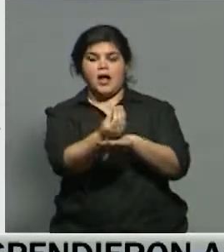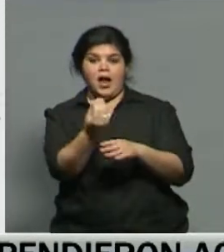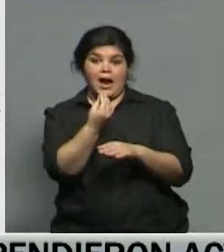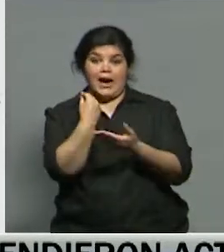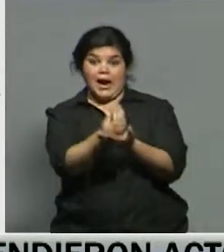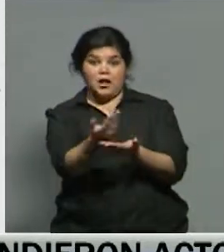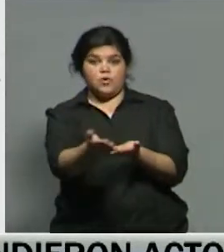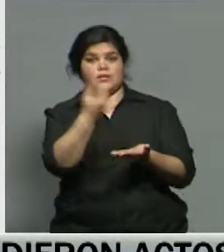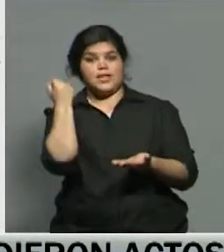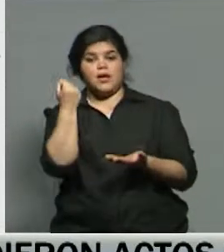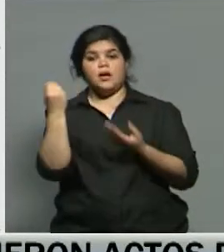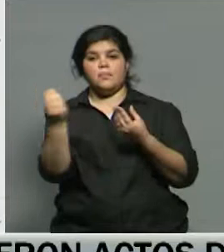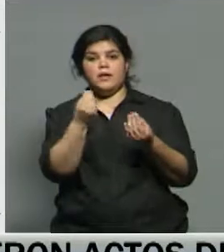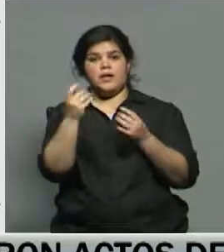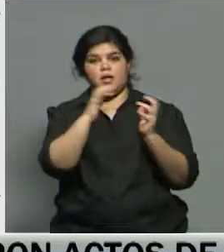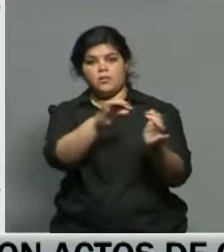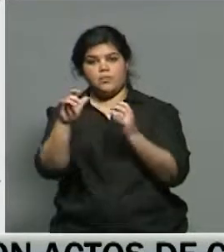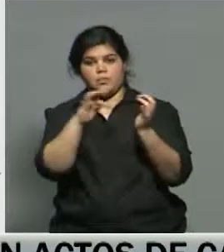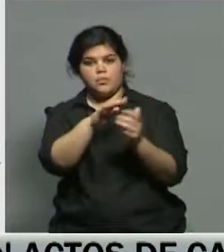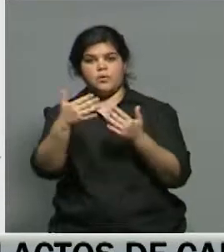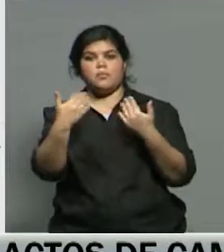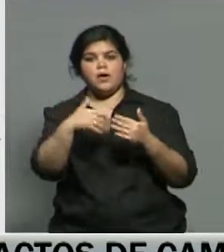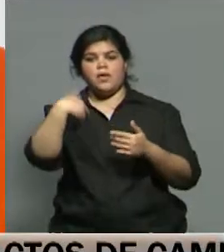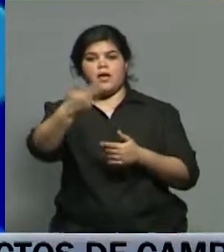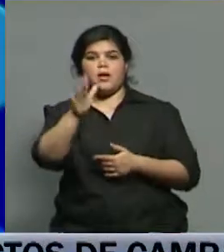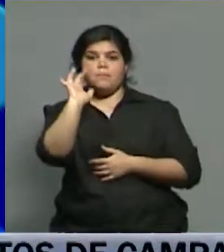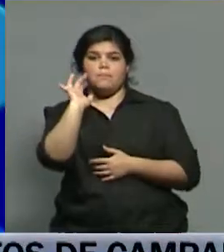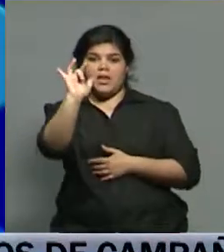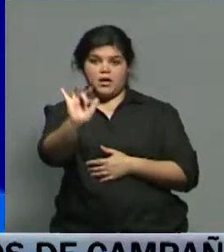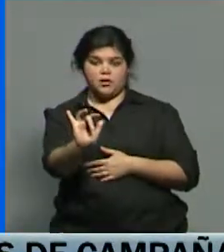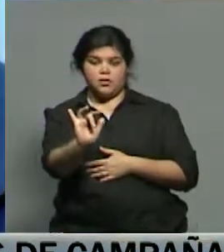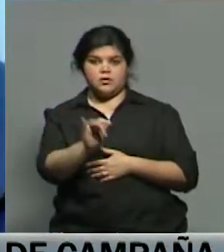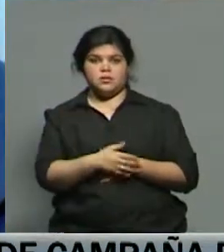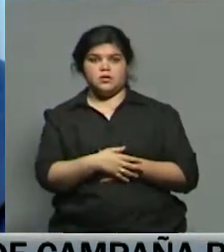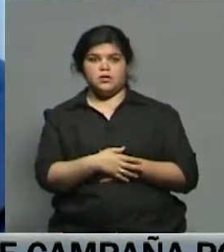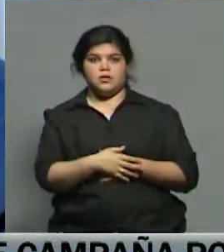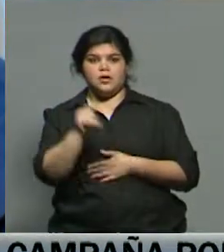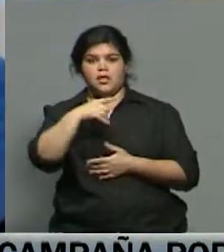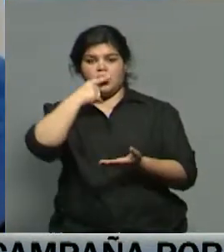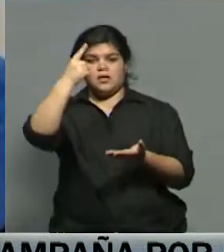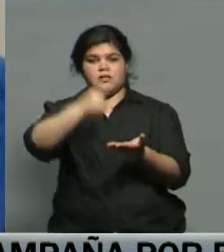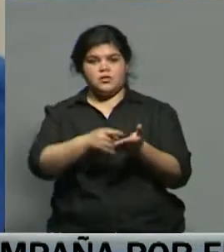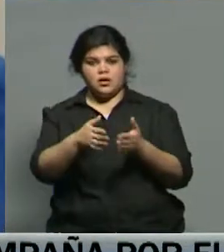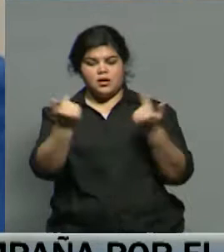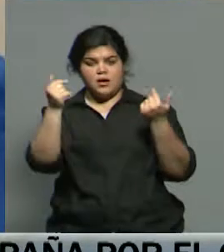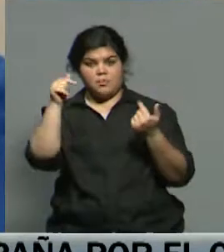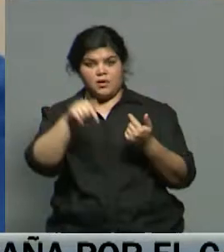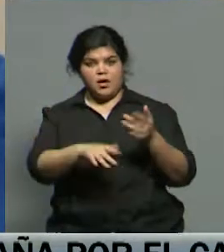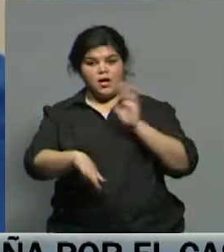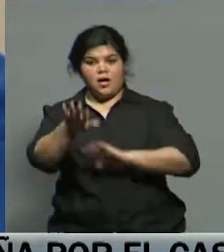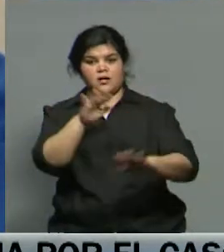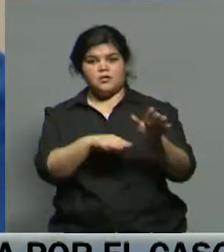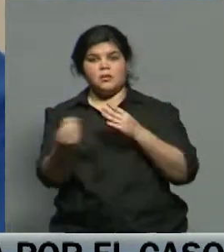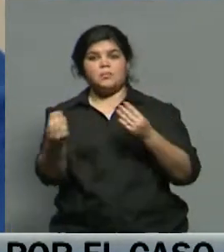esperanza de que se pueda debatir el caso en la sesión del próximo miércoles. Muy pronto se están tomando decisiones entonces. En este